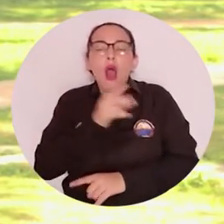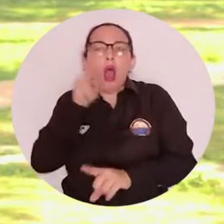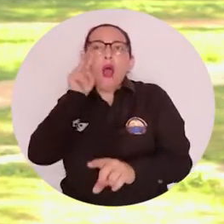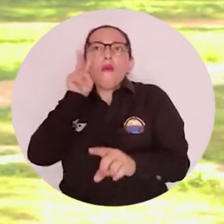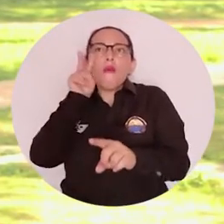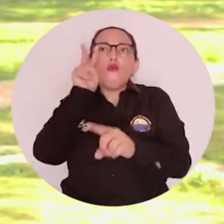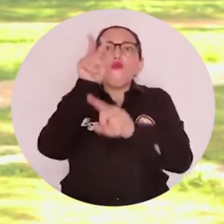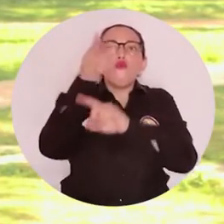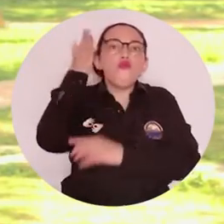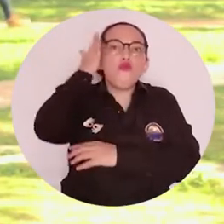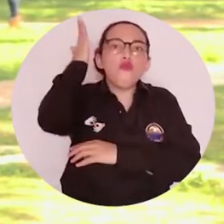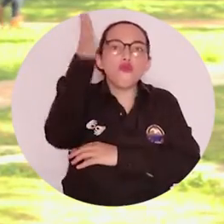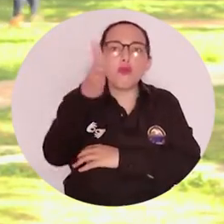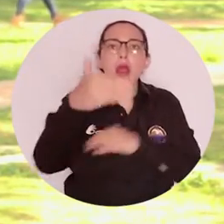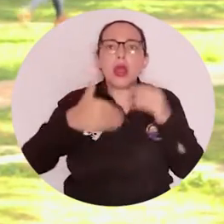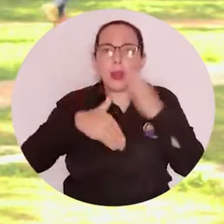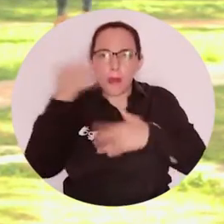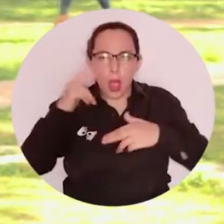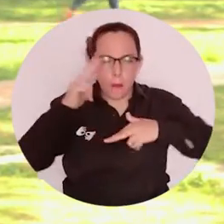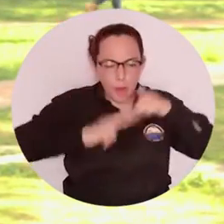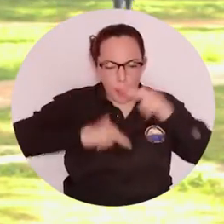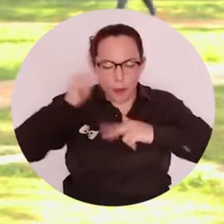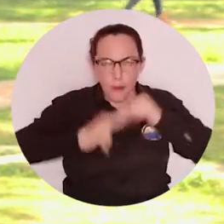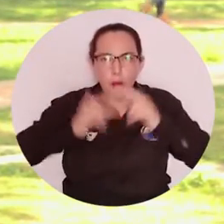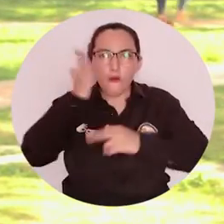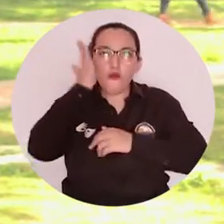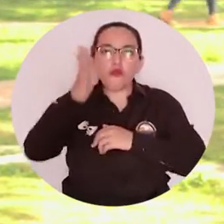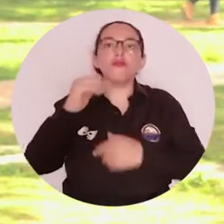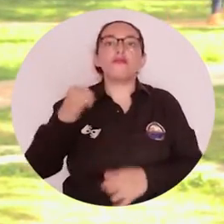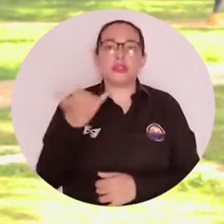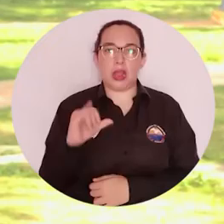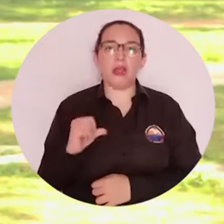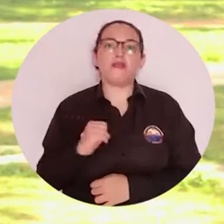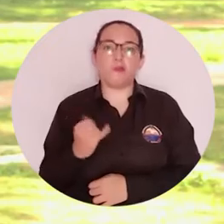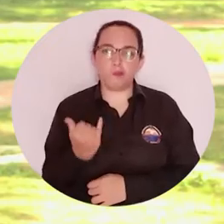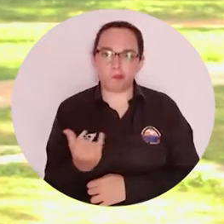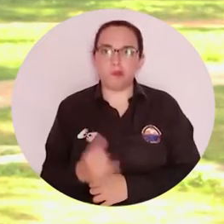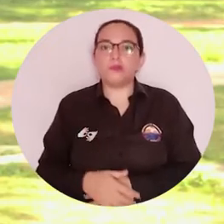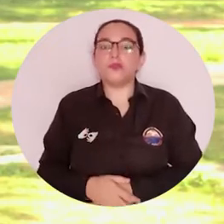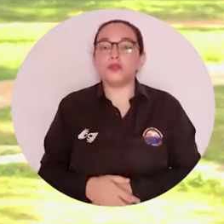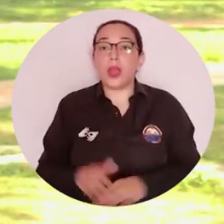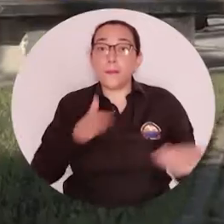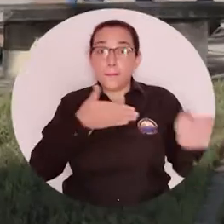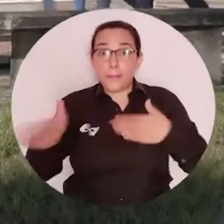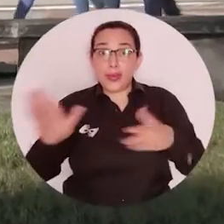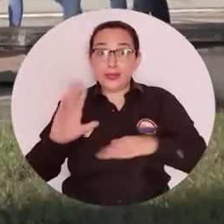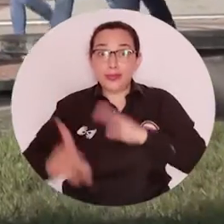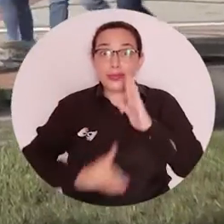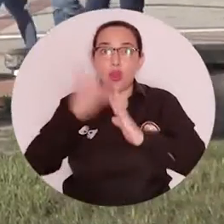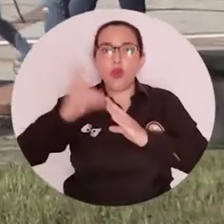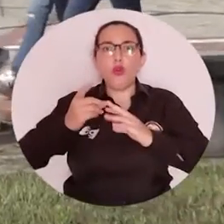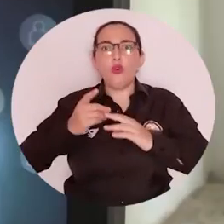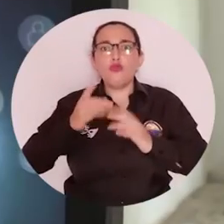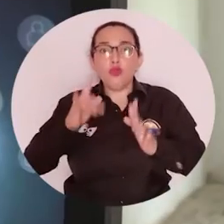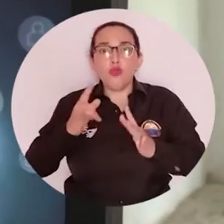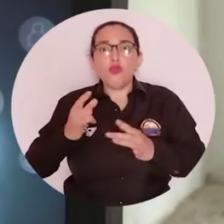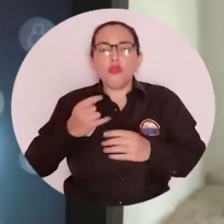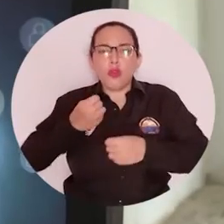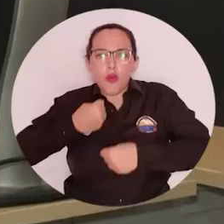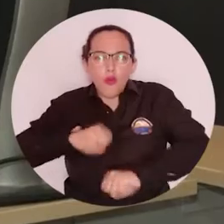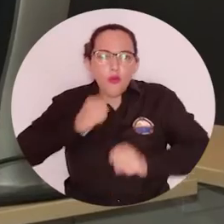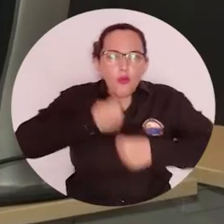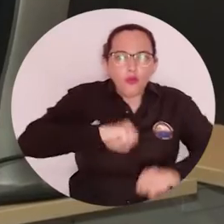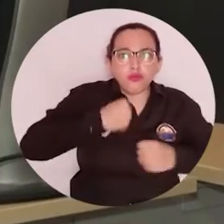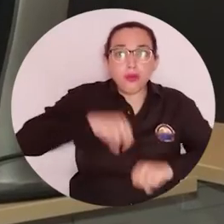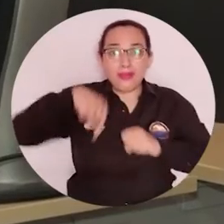contrario se visiona a futuro y empieza a materializar esa construcción de futuro que ya tiene. El Plan de Desarrollo, como